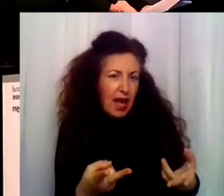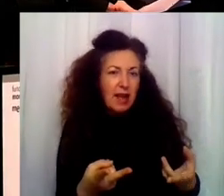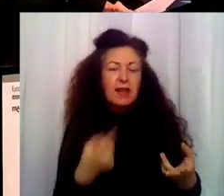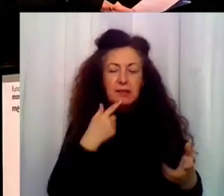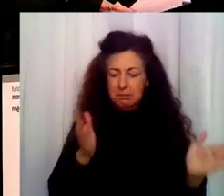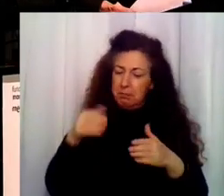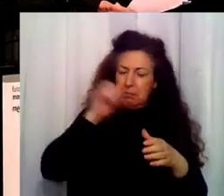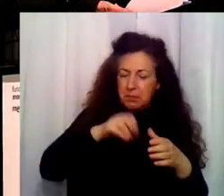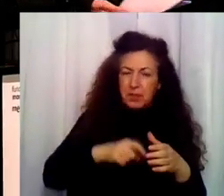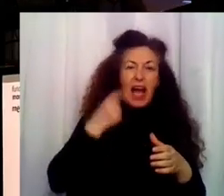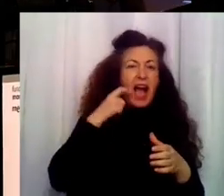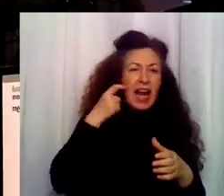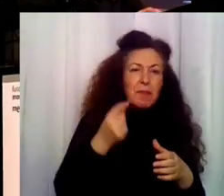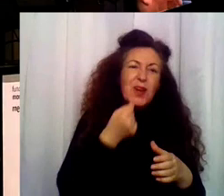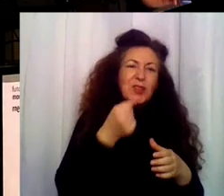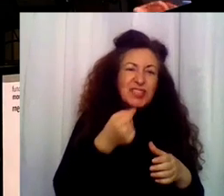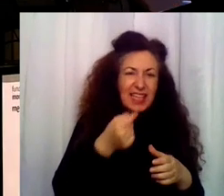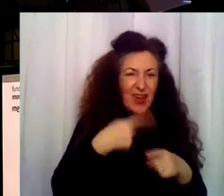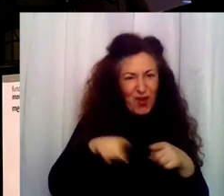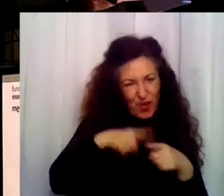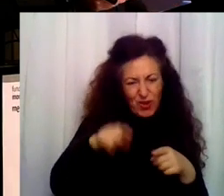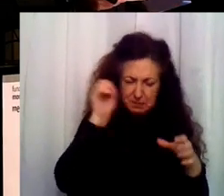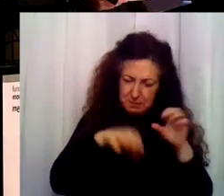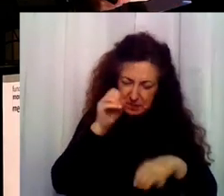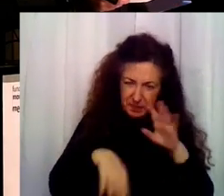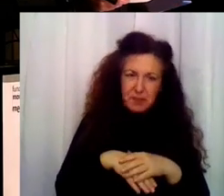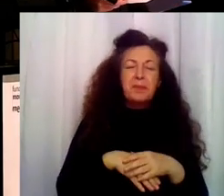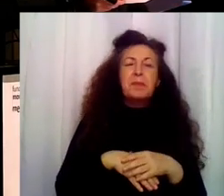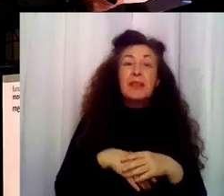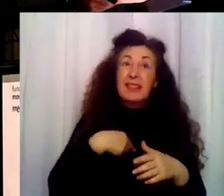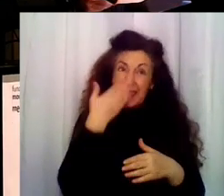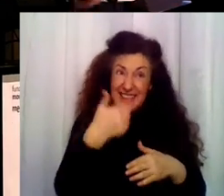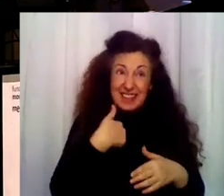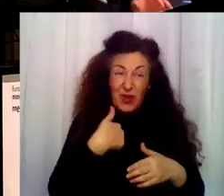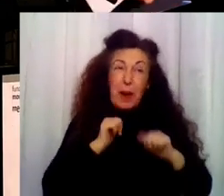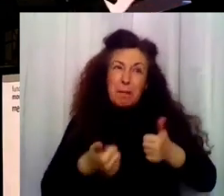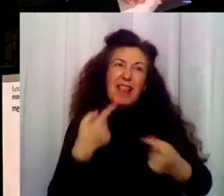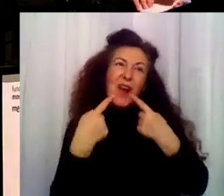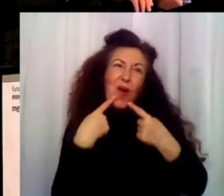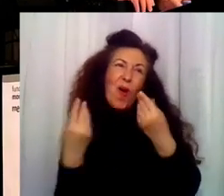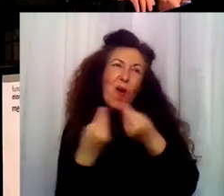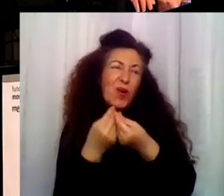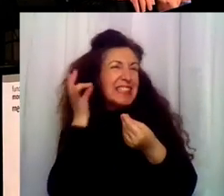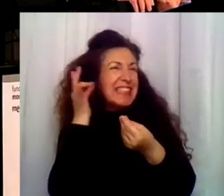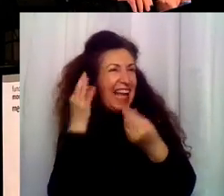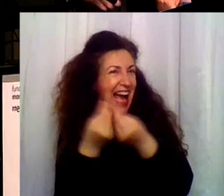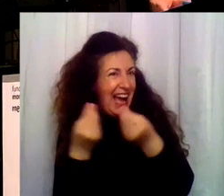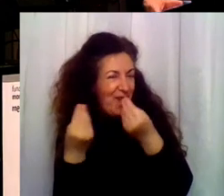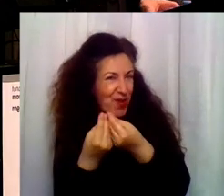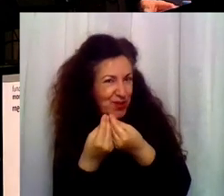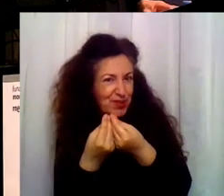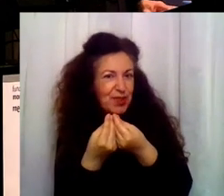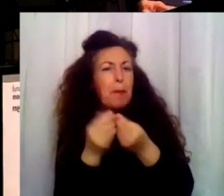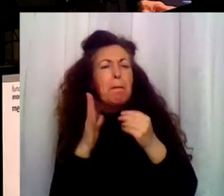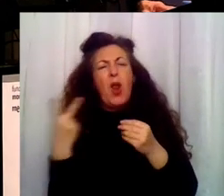Por cierto, he empezado a salir con una chica. Míralo, ese es mi hijo. Bueno, no es nada serio. Ella vive también en acogida. Ah. ¿Y sus